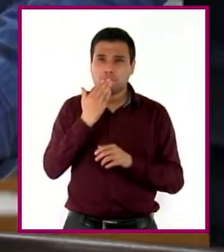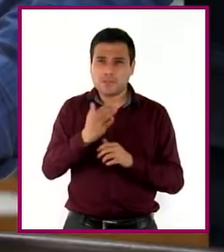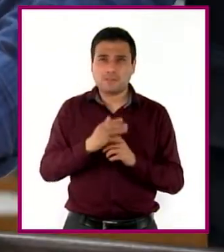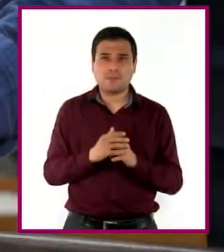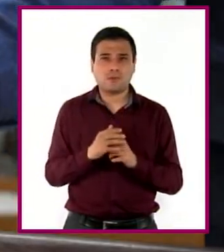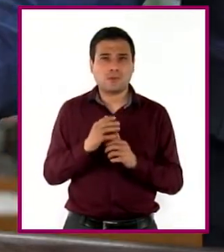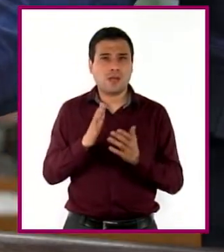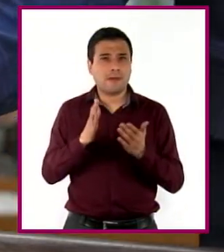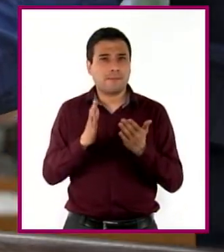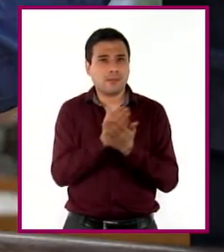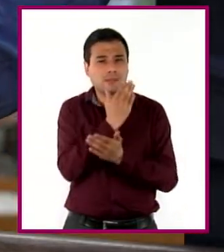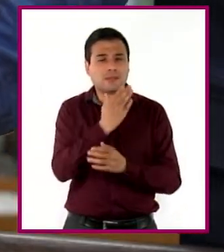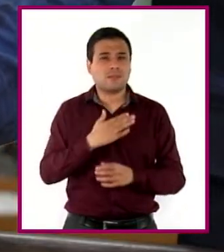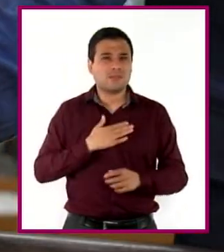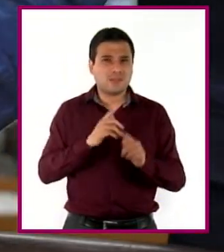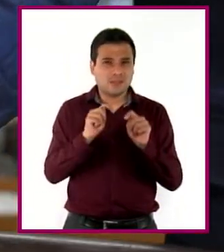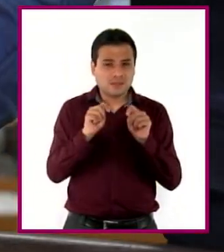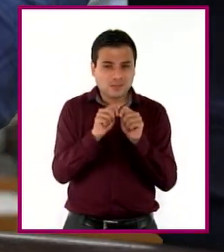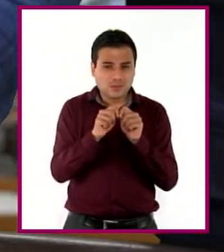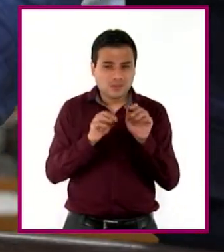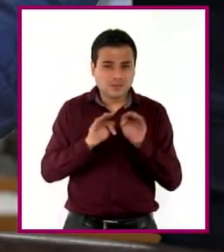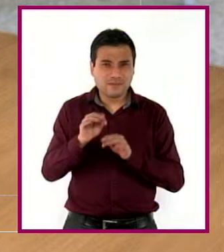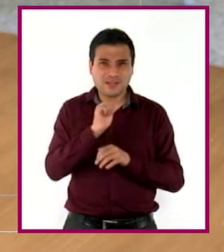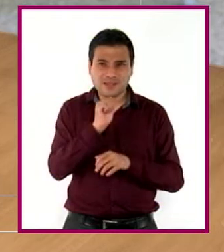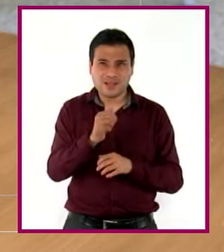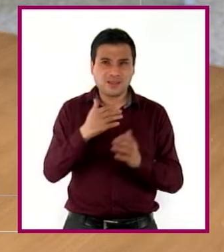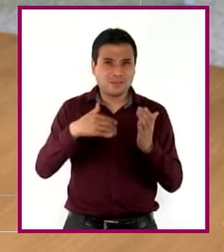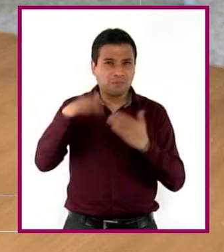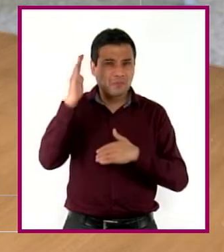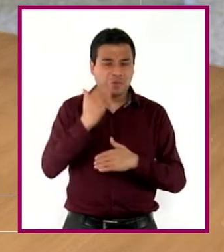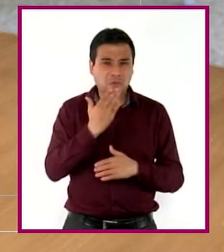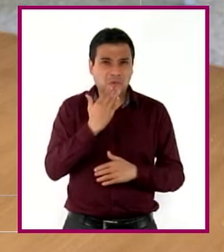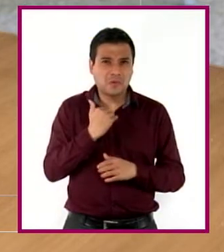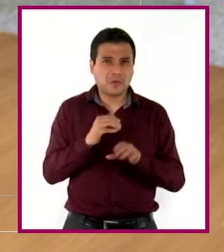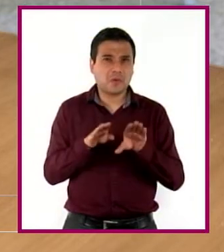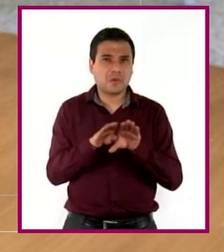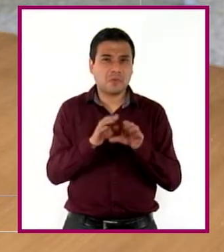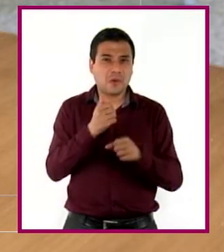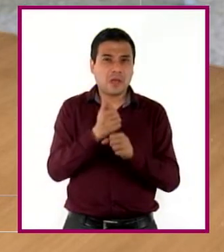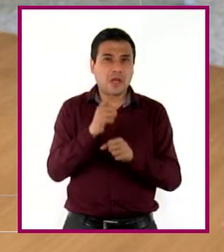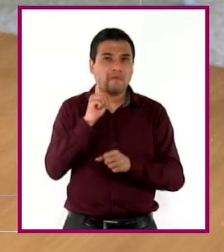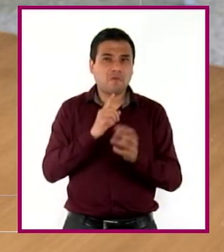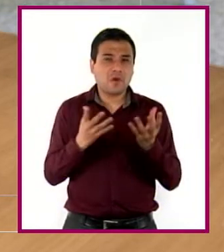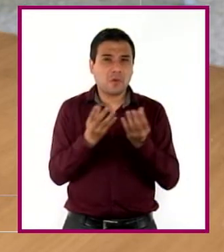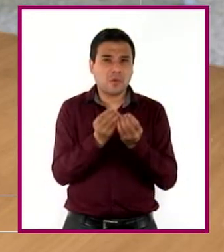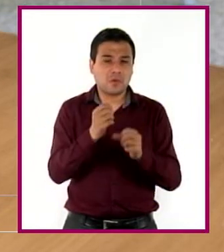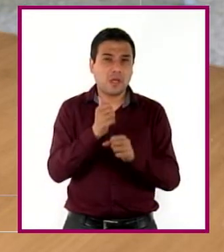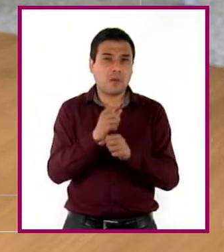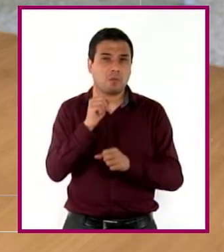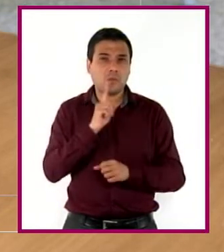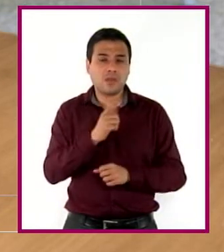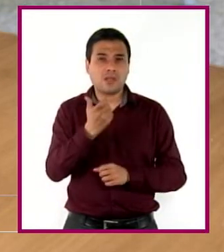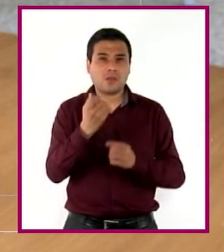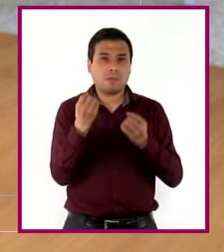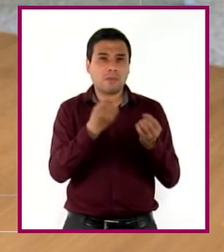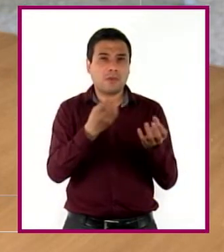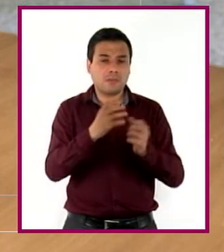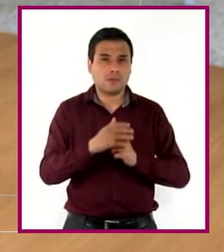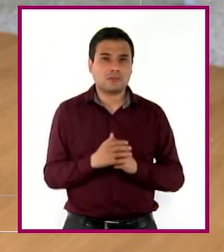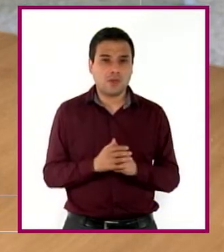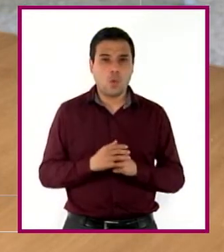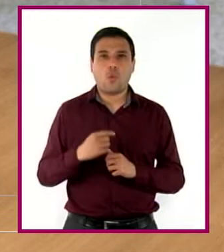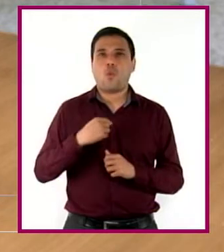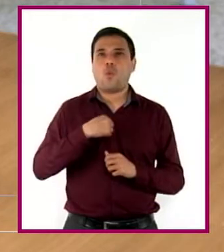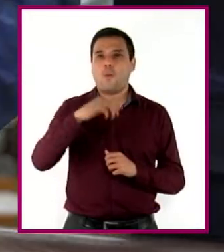otro lado está mi tío, que no es trabajador y no tiene éxito laboral realmente. Vive con mi abuela y ella lo mantiene. Presiento que viene